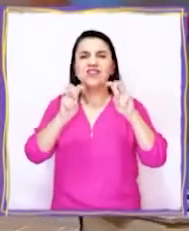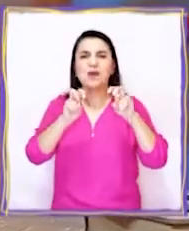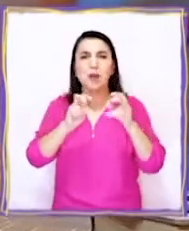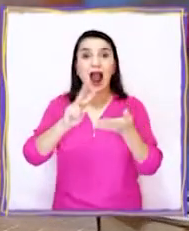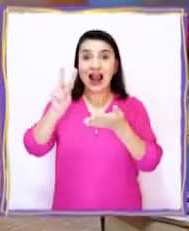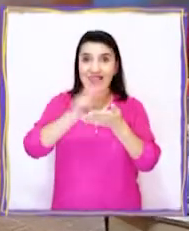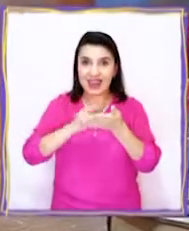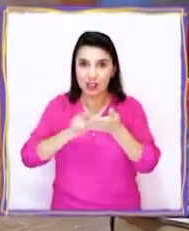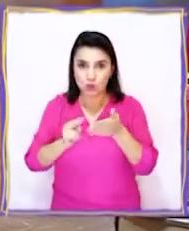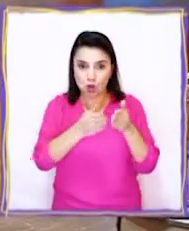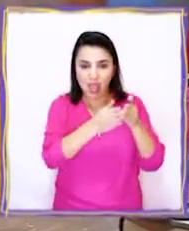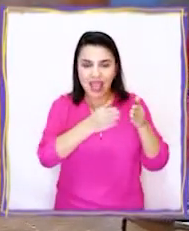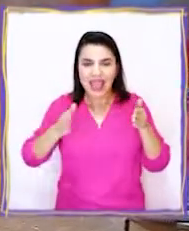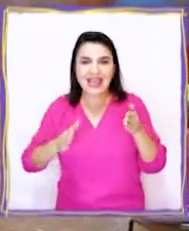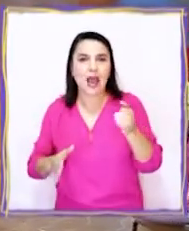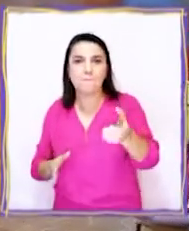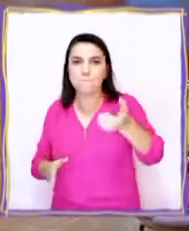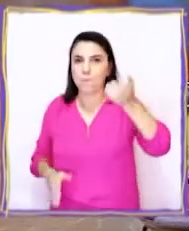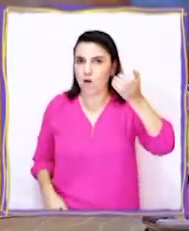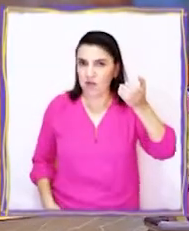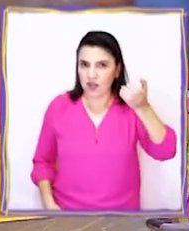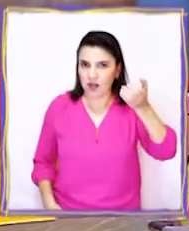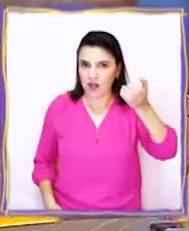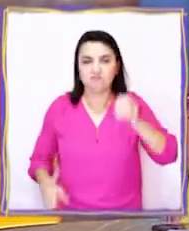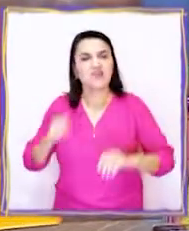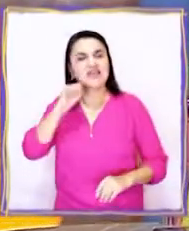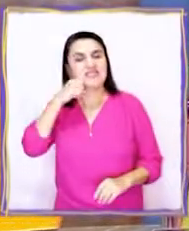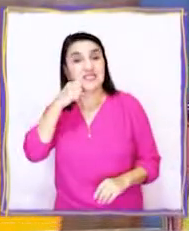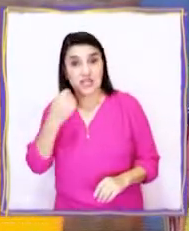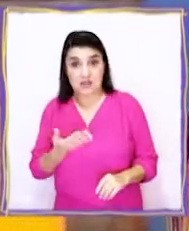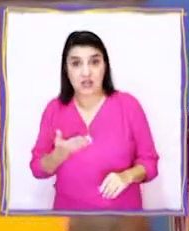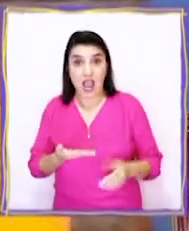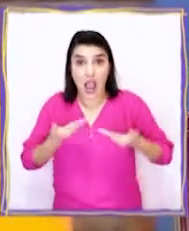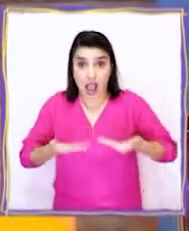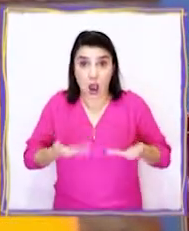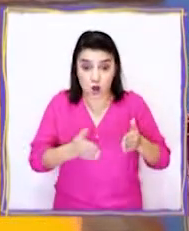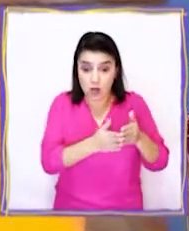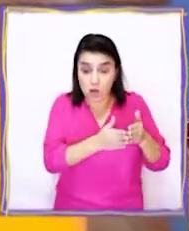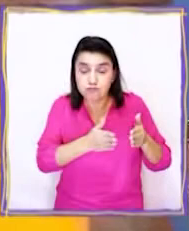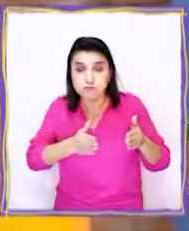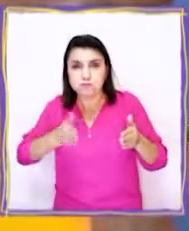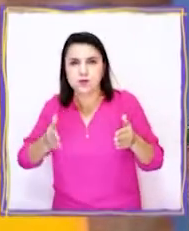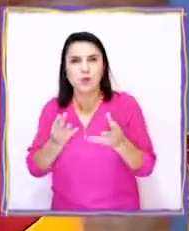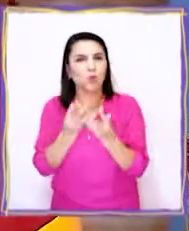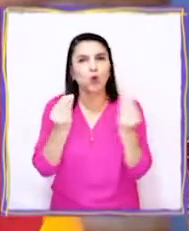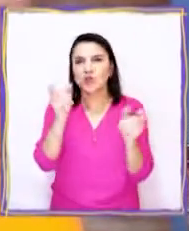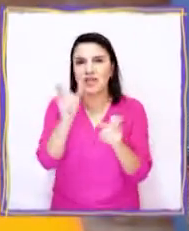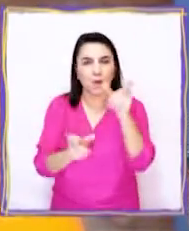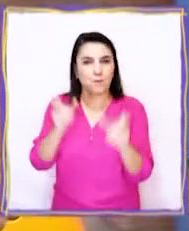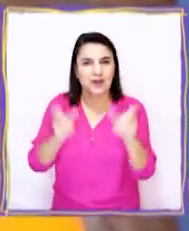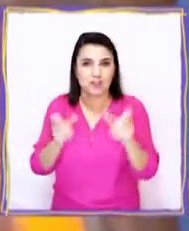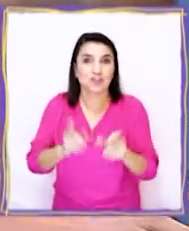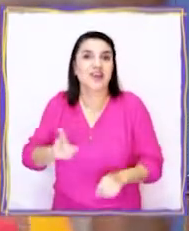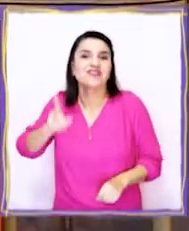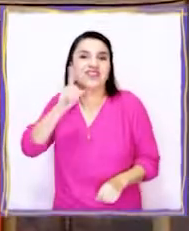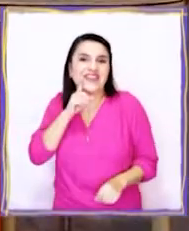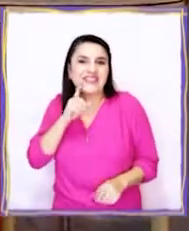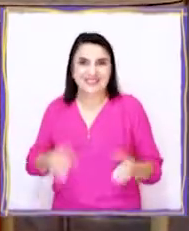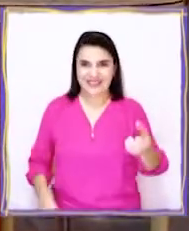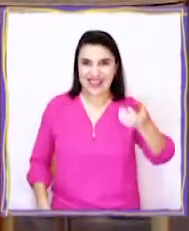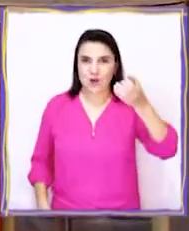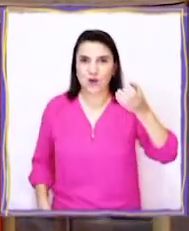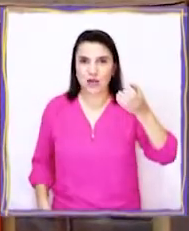en la era móvil. ¿Saben lo que es la era móvil? Es esta época en la que muchas personas tenemos